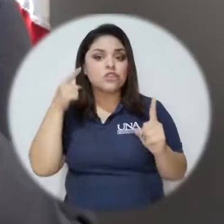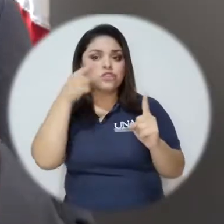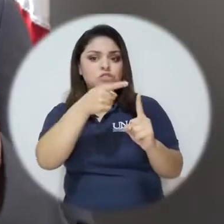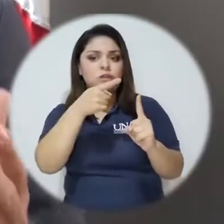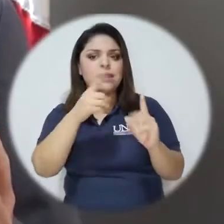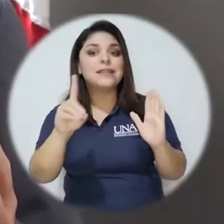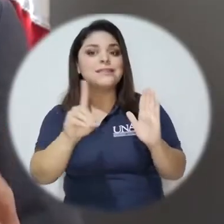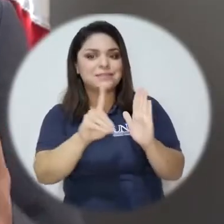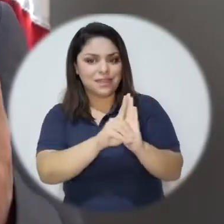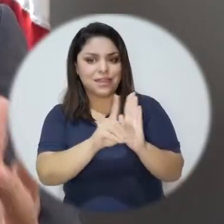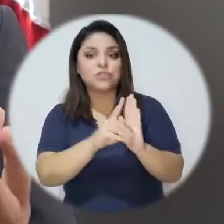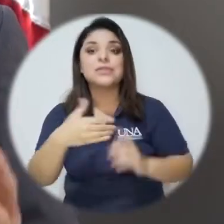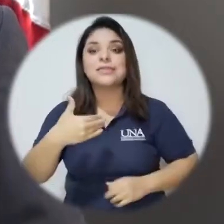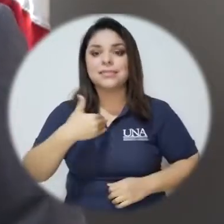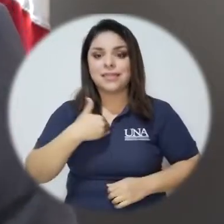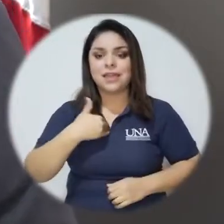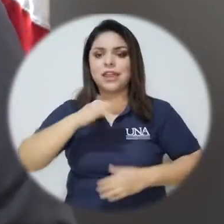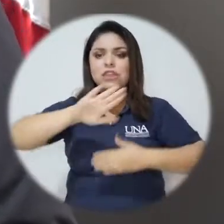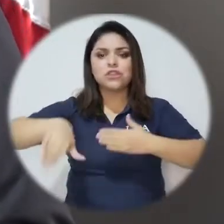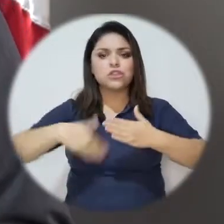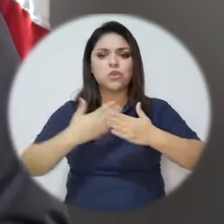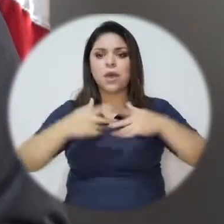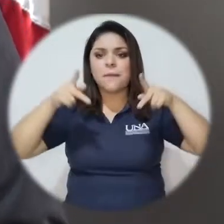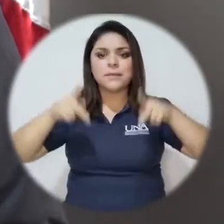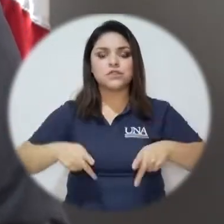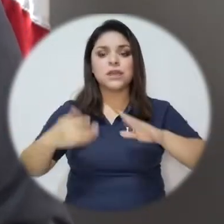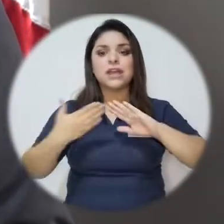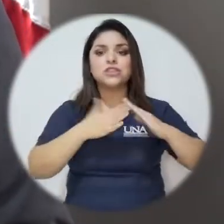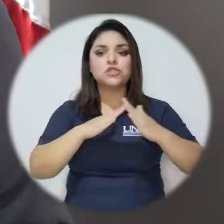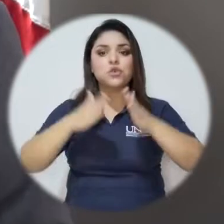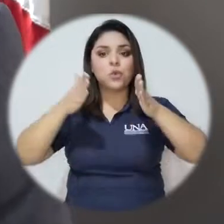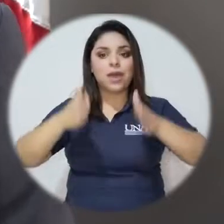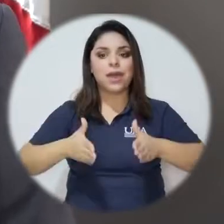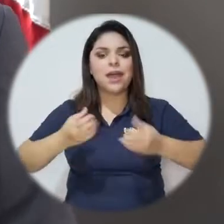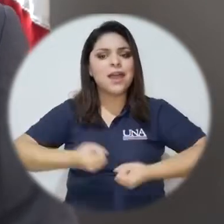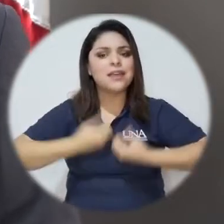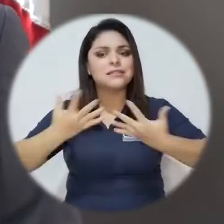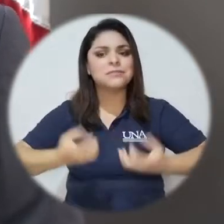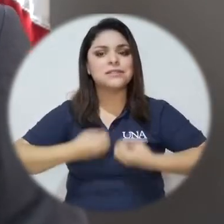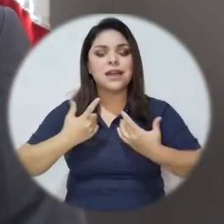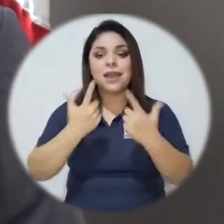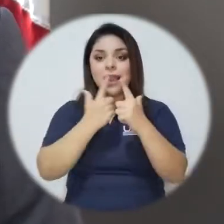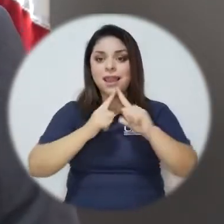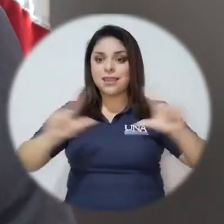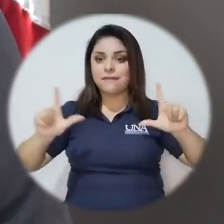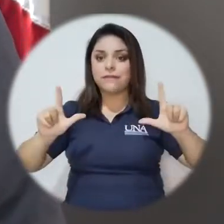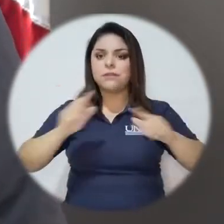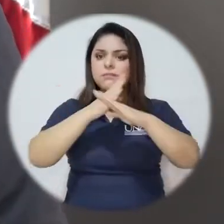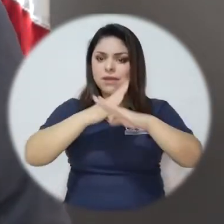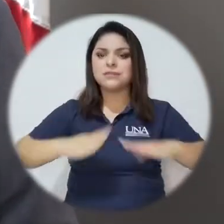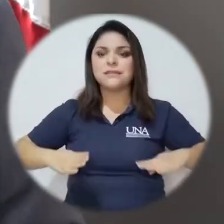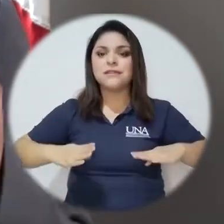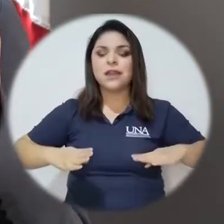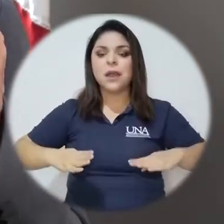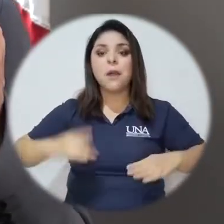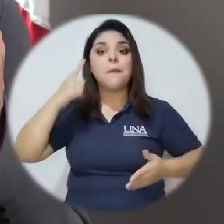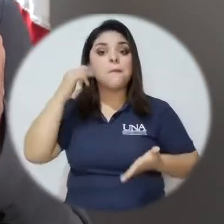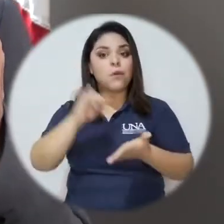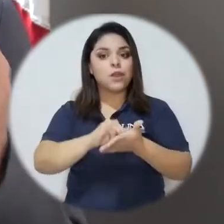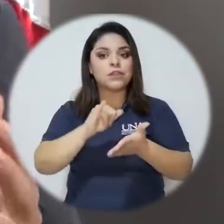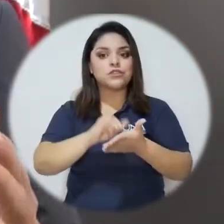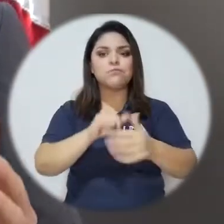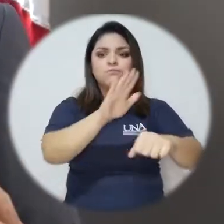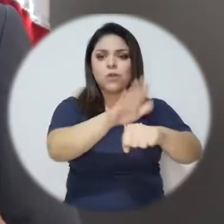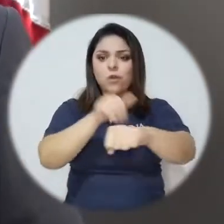En el ejercicio que nos asiste a toda persona ciudadana de expresarnos de manera libre y pacífica es que